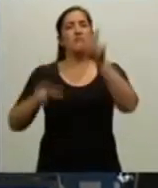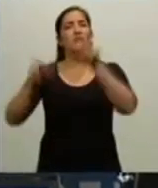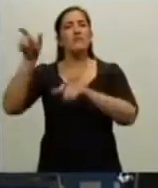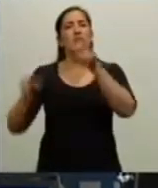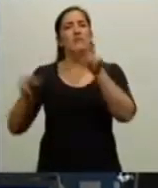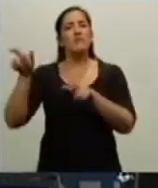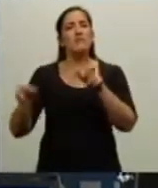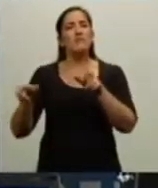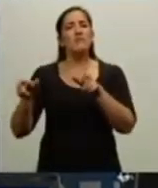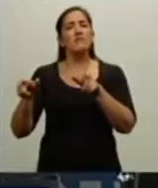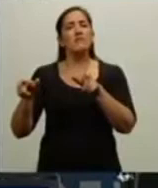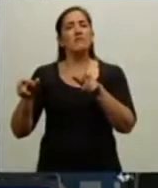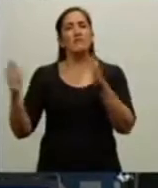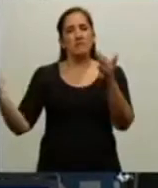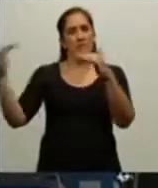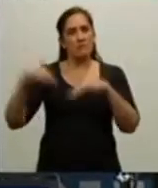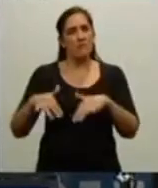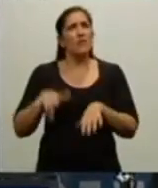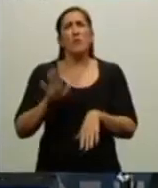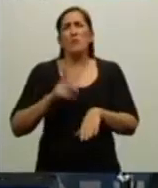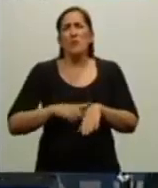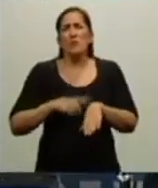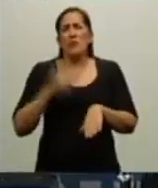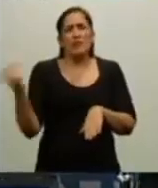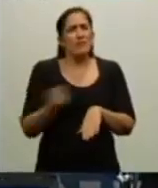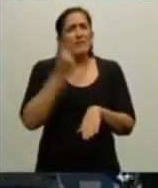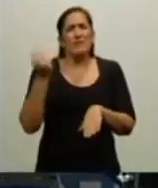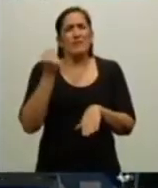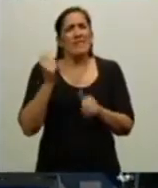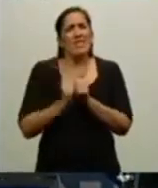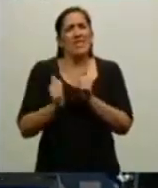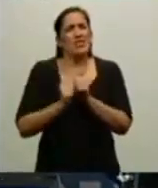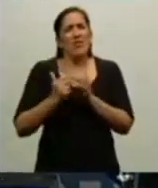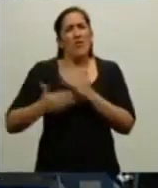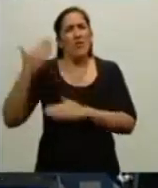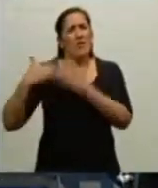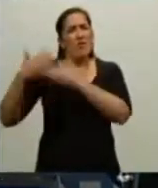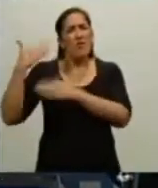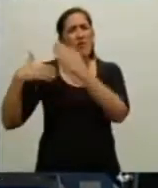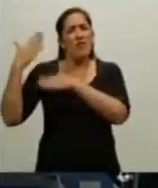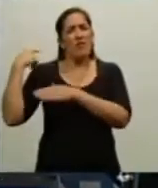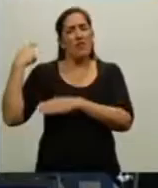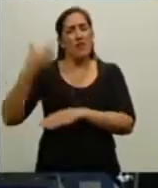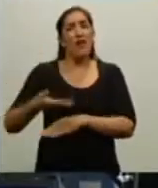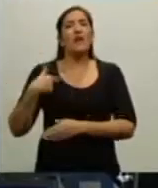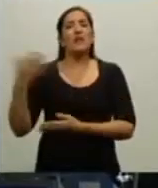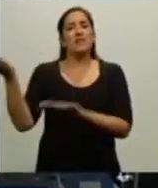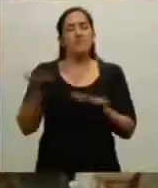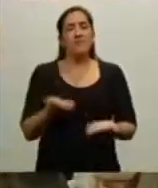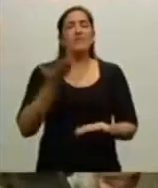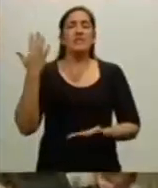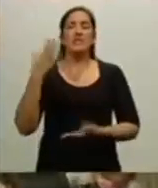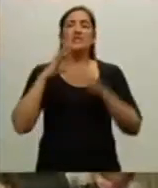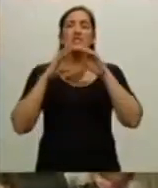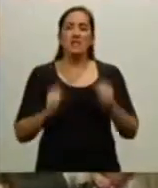este momento histórico al señor Secretario General